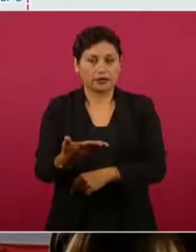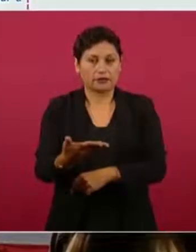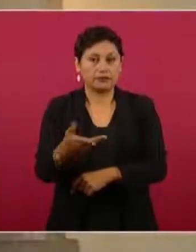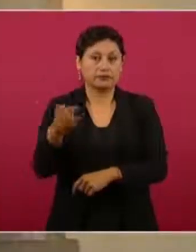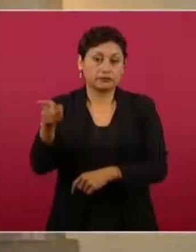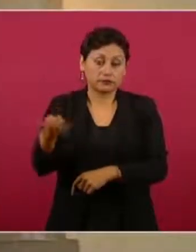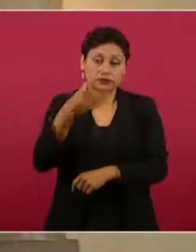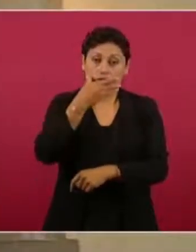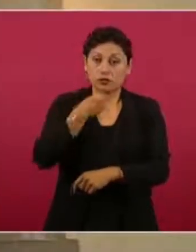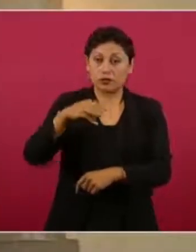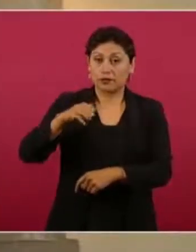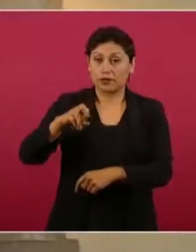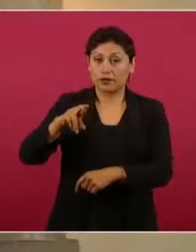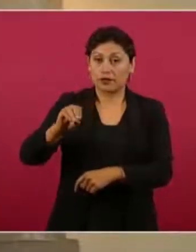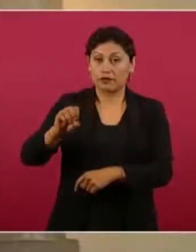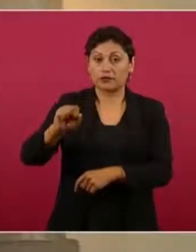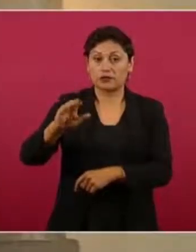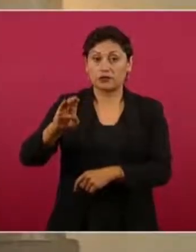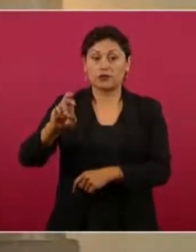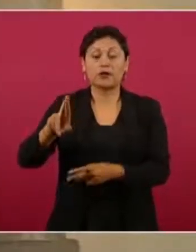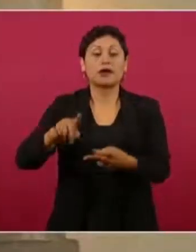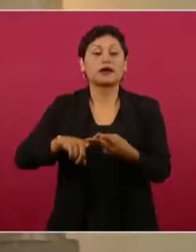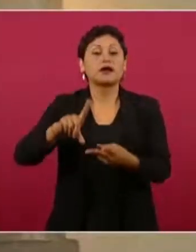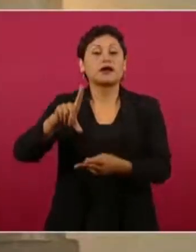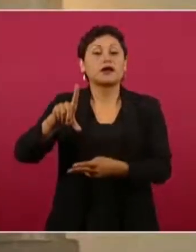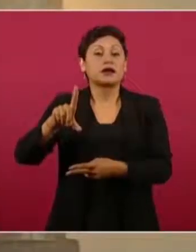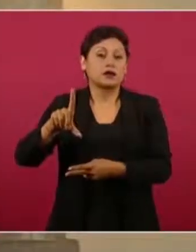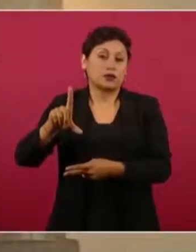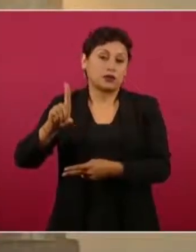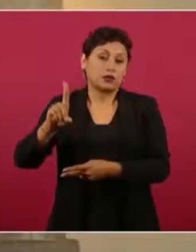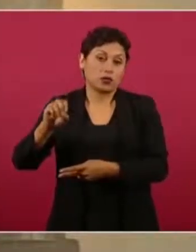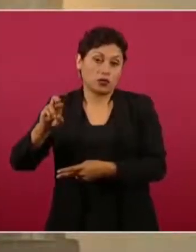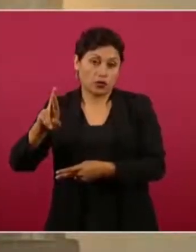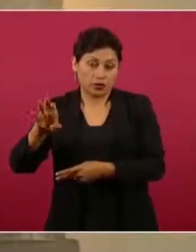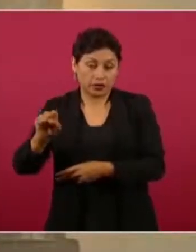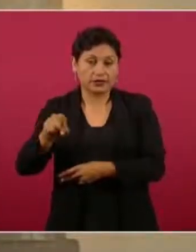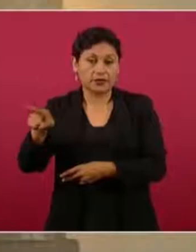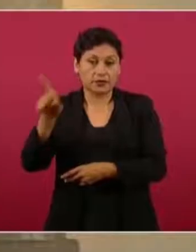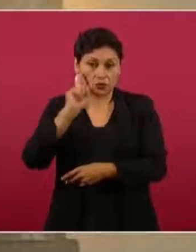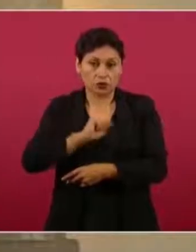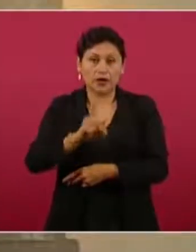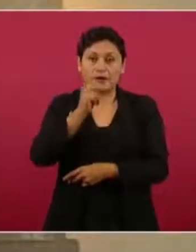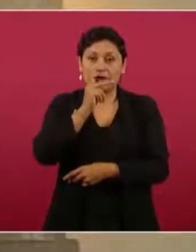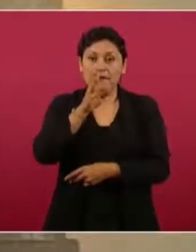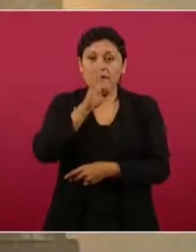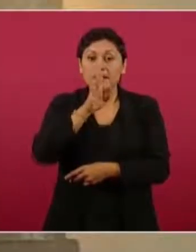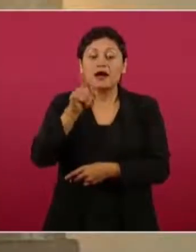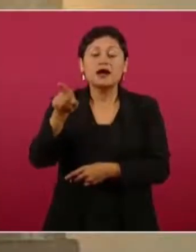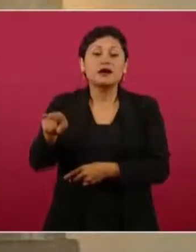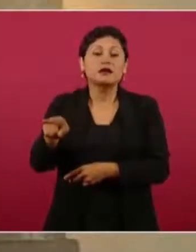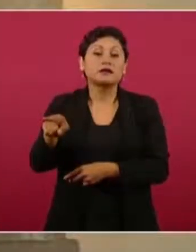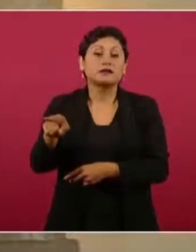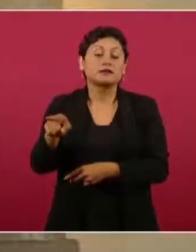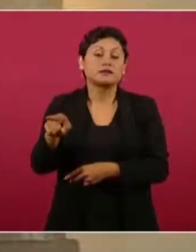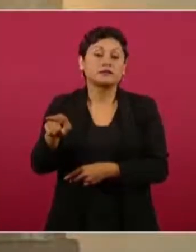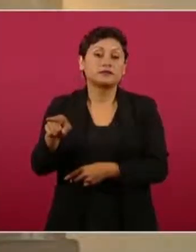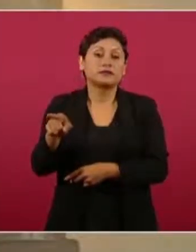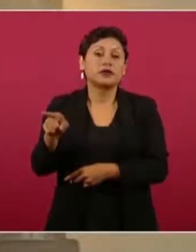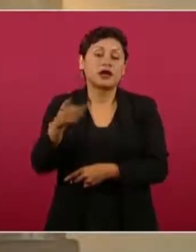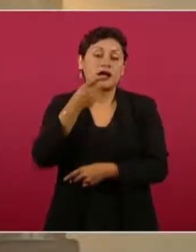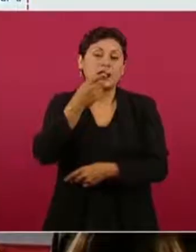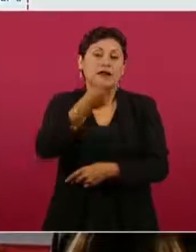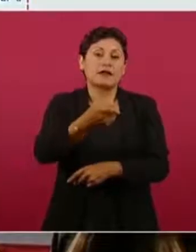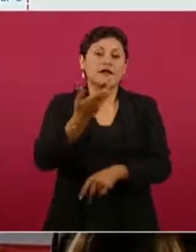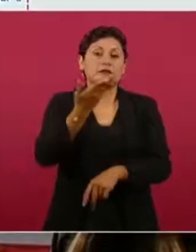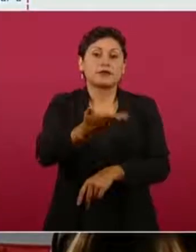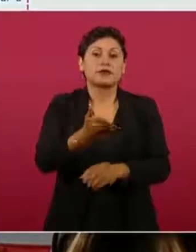del señor Mario Escobar y la señora Dolores Basaldúa, se determinó que una vez ejercitada la acción penal